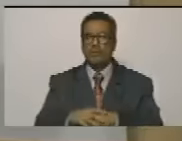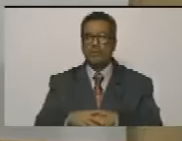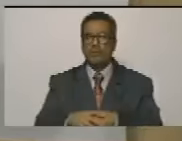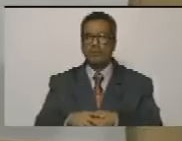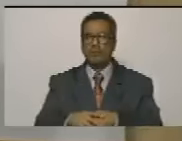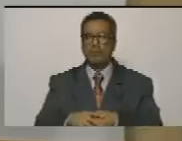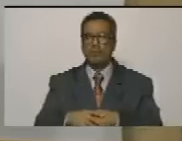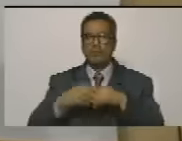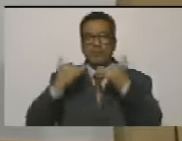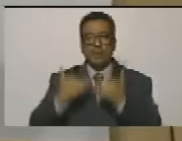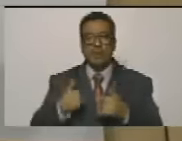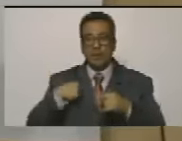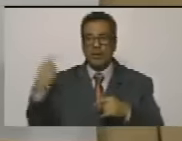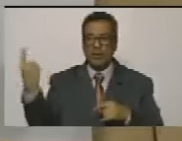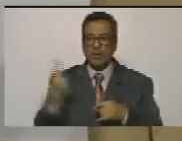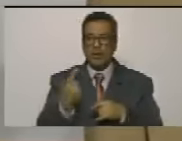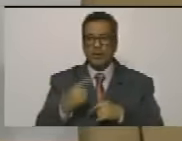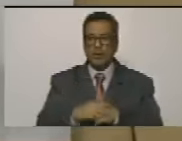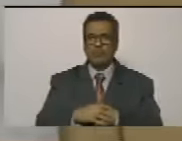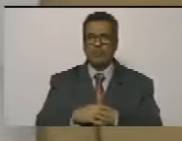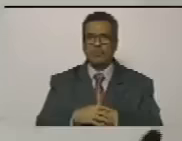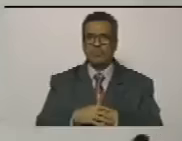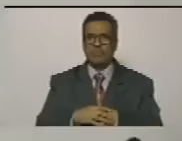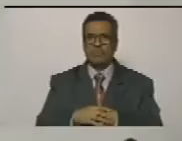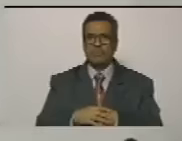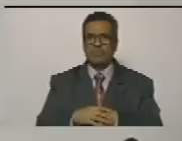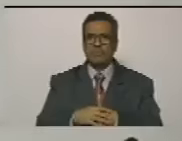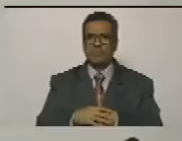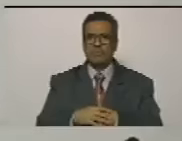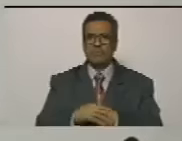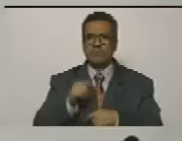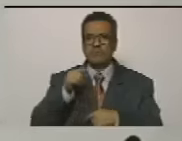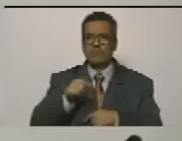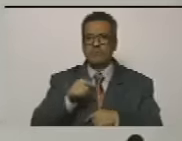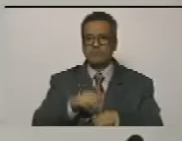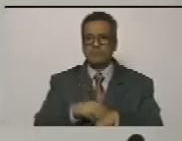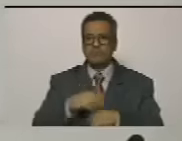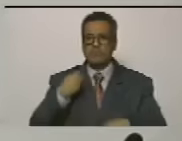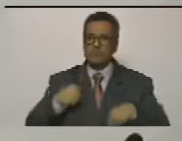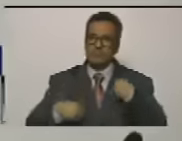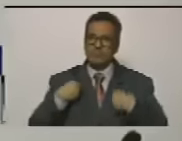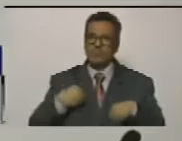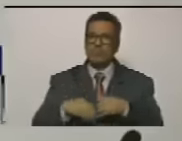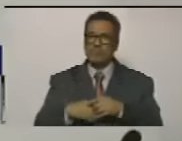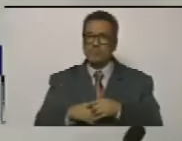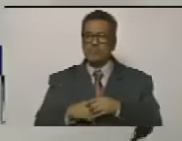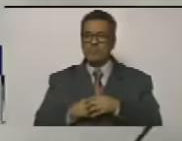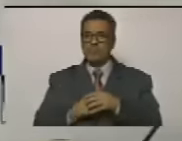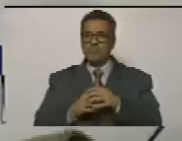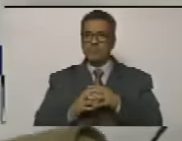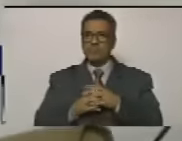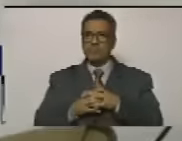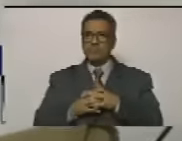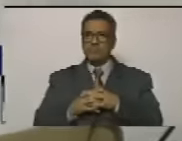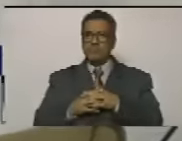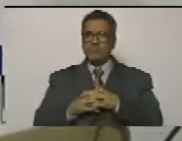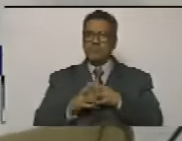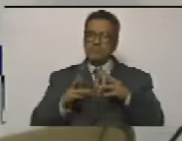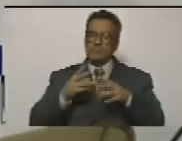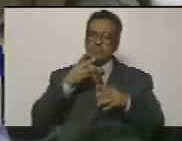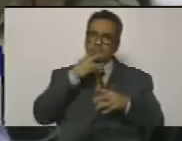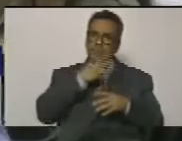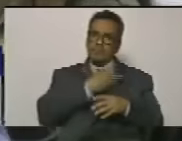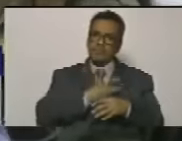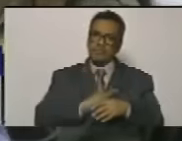entonces ya no nos vengan más estamos preocupados y consternados